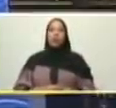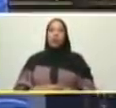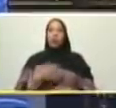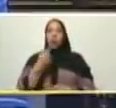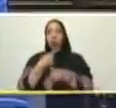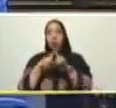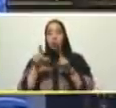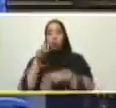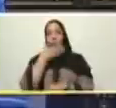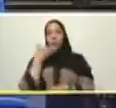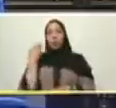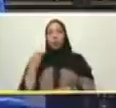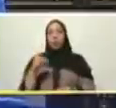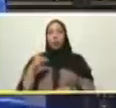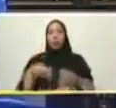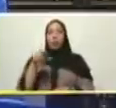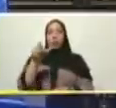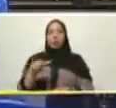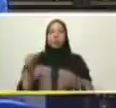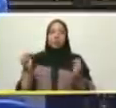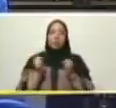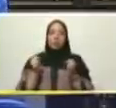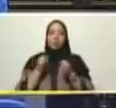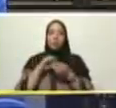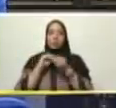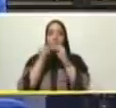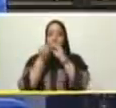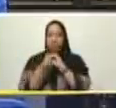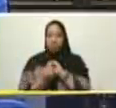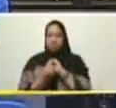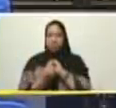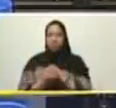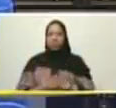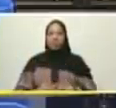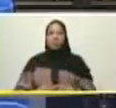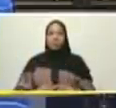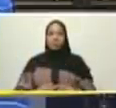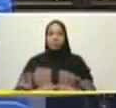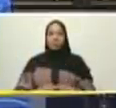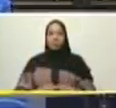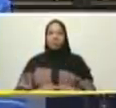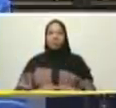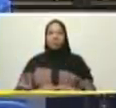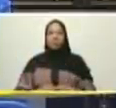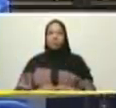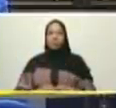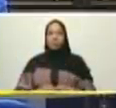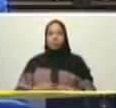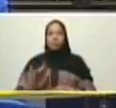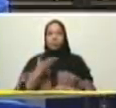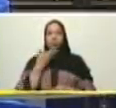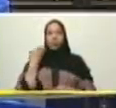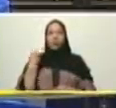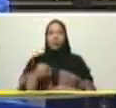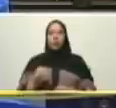recuperamos Mérida por algo fue con un joven